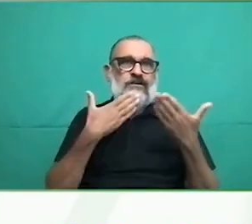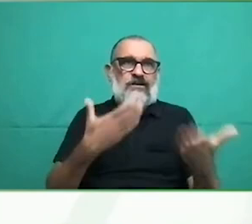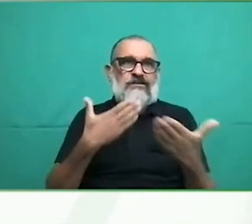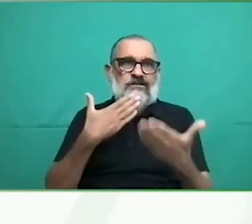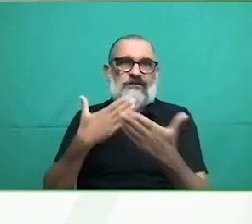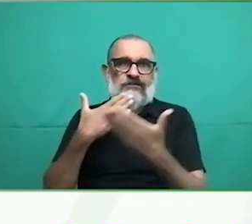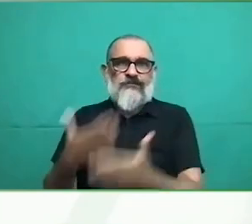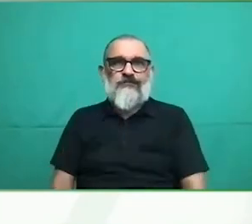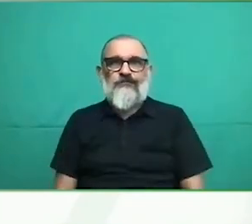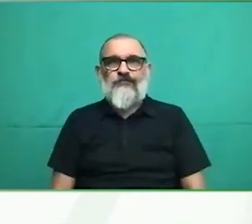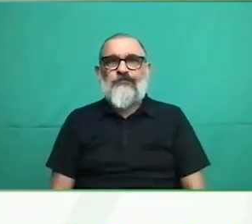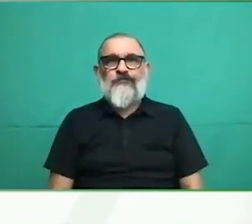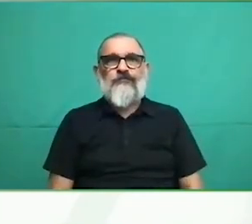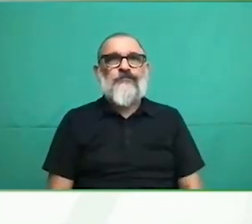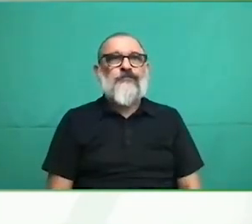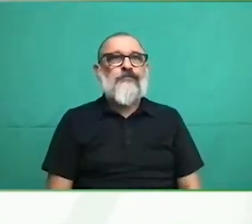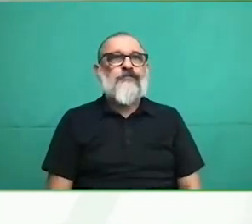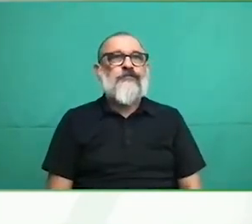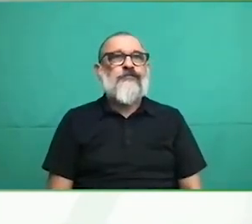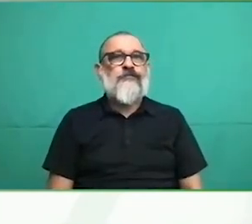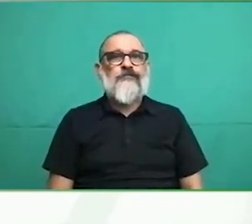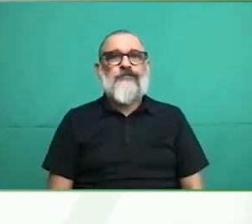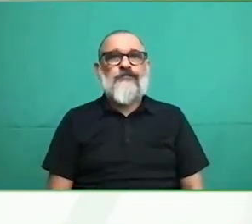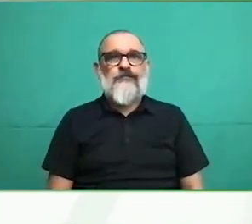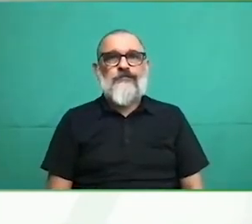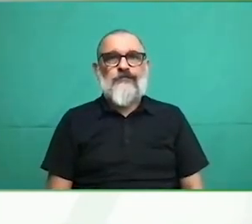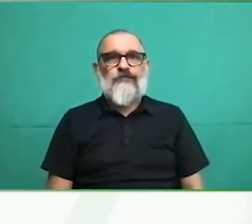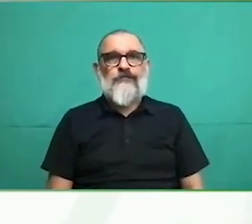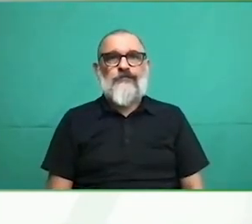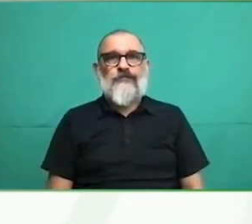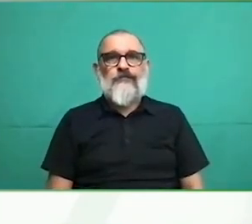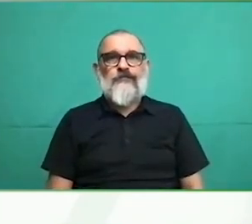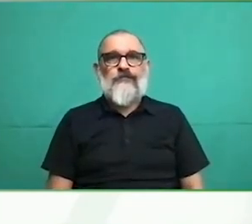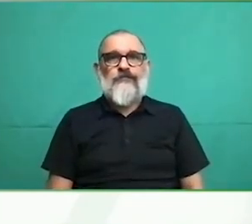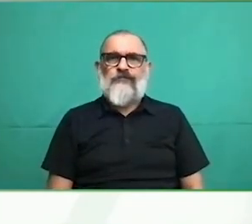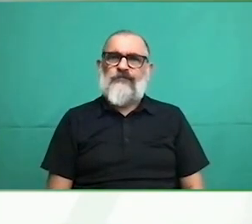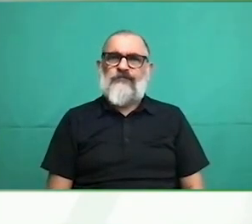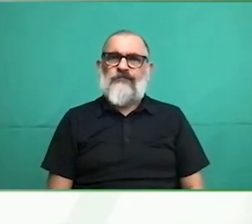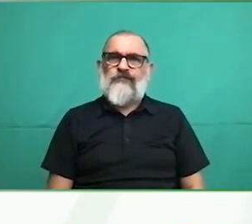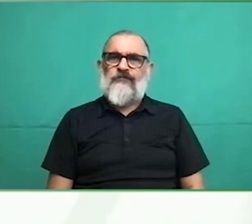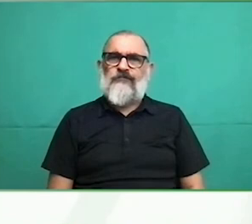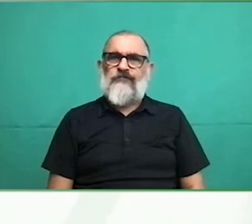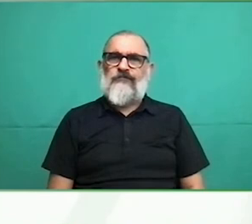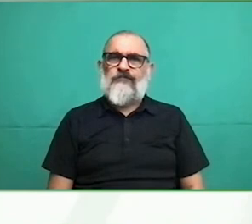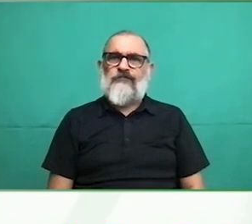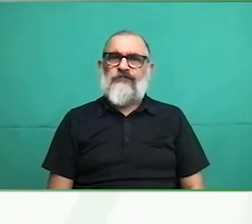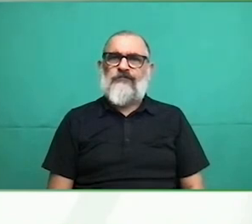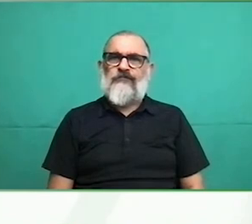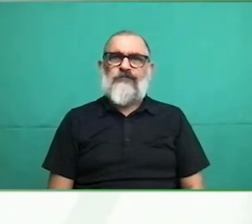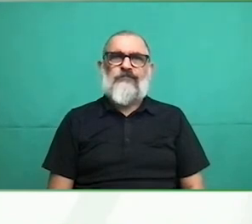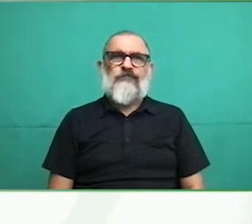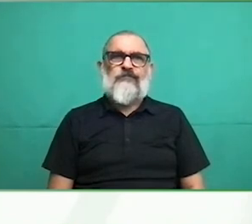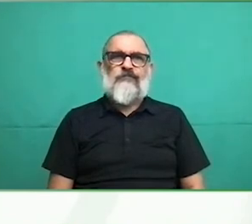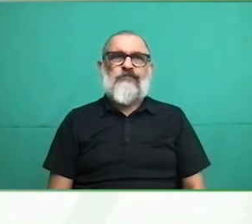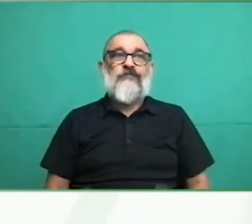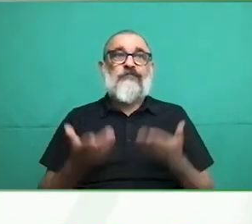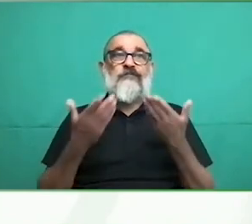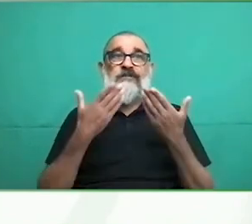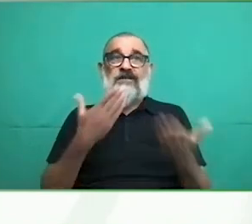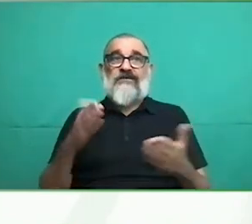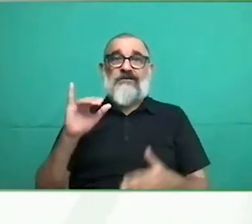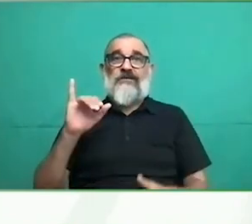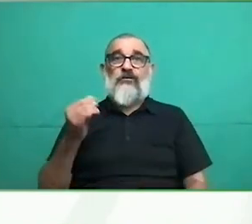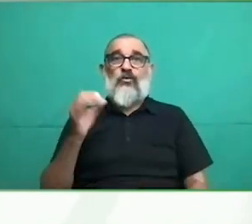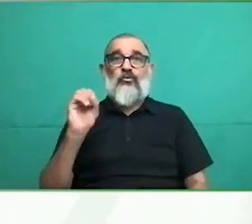Muchas gracias, Joseph. Es un honor para mí poder conversar contigo, escuchar del proyecto.